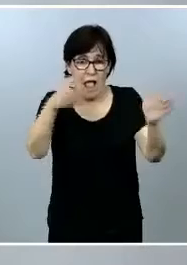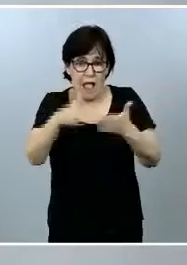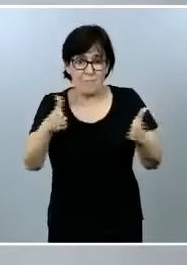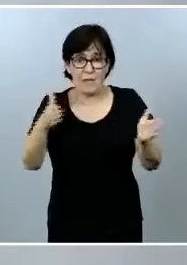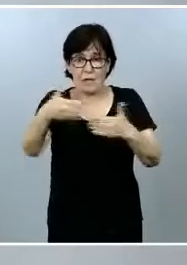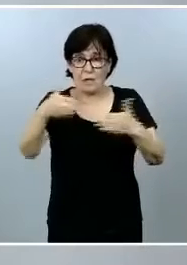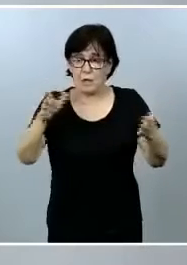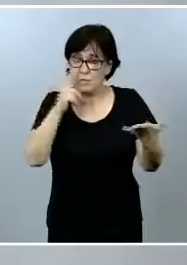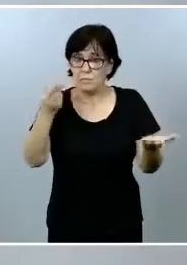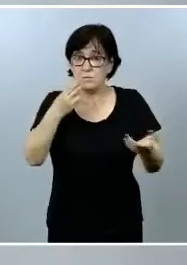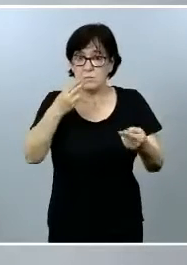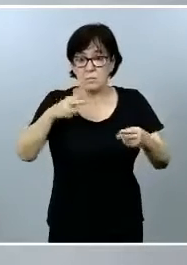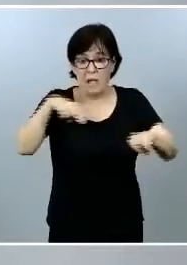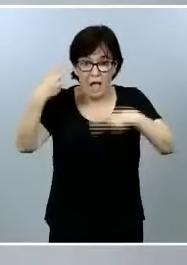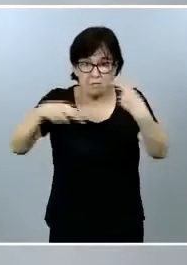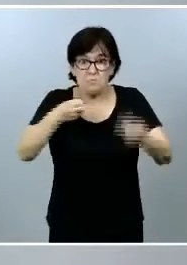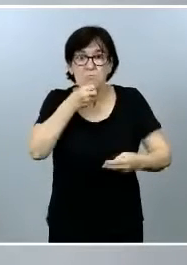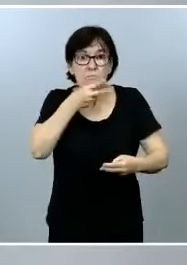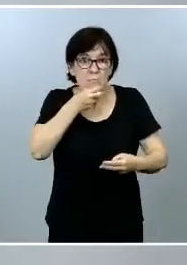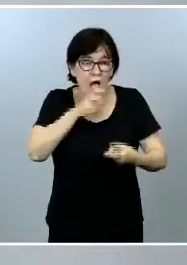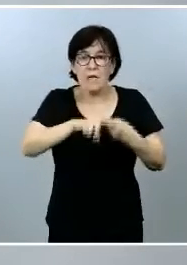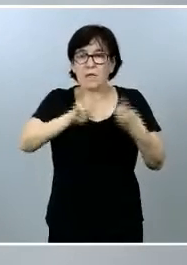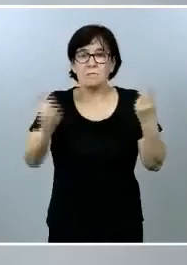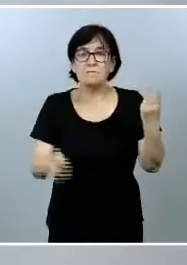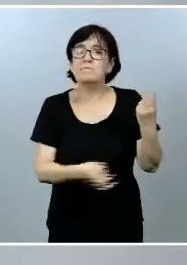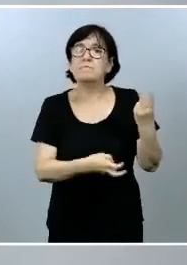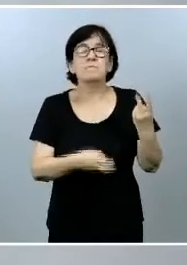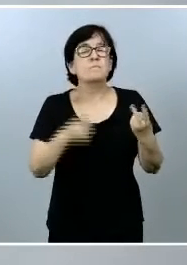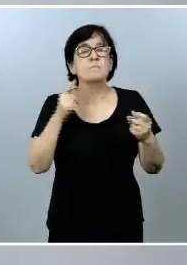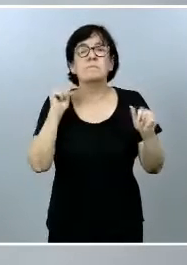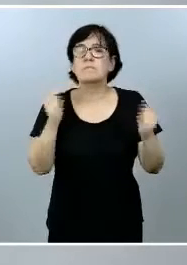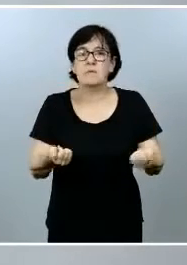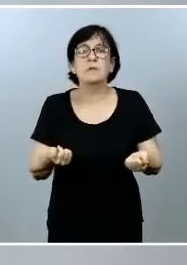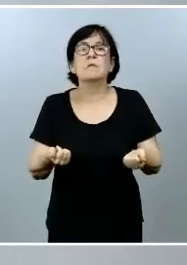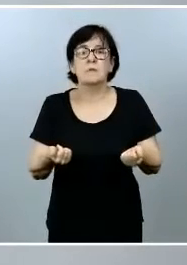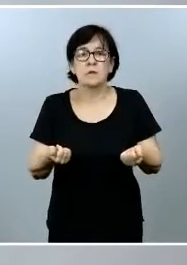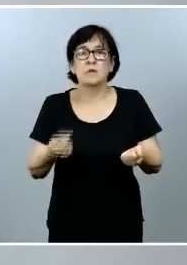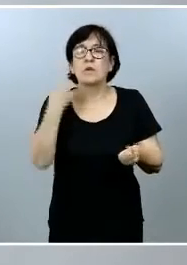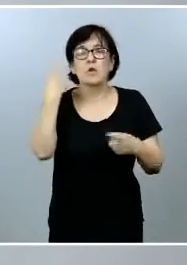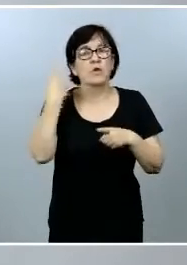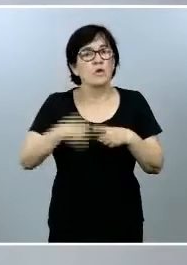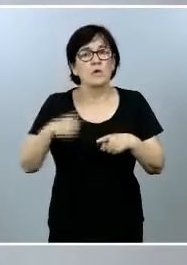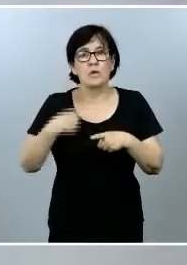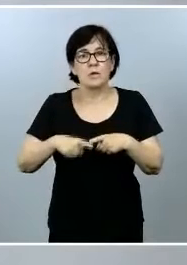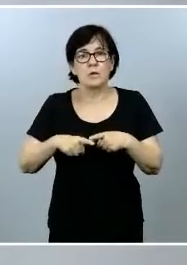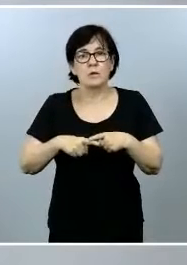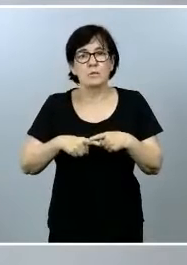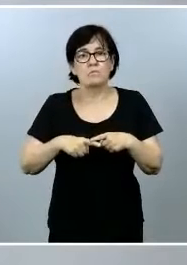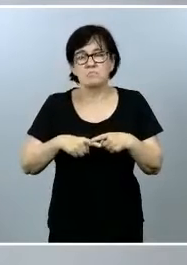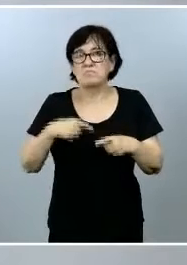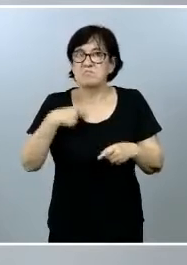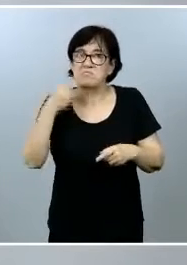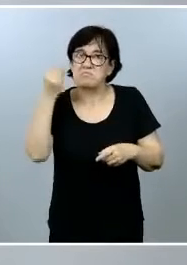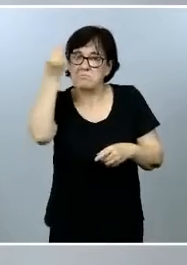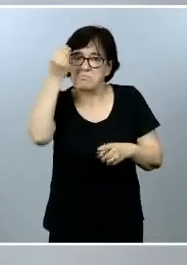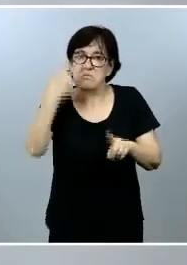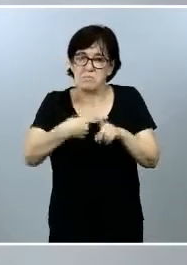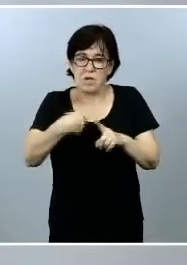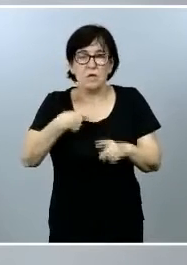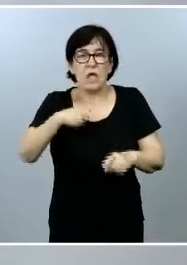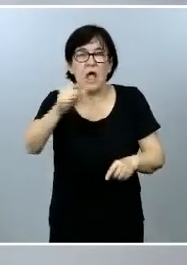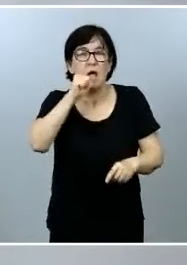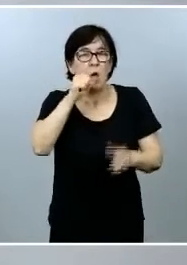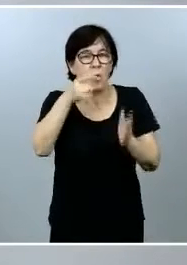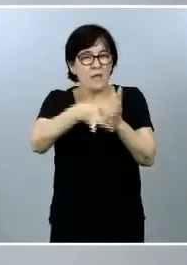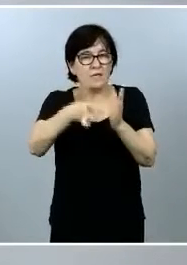restauración y hostelería en principio será una cosa bien acogida tenemos un agua de calidad en